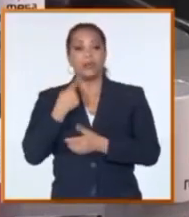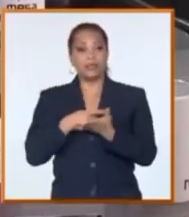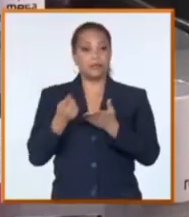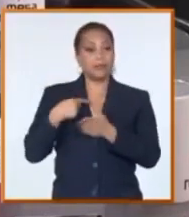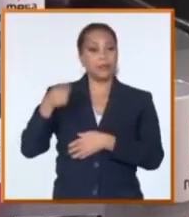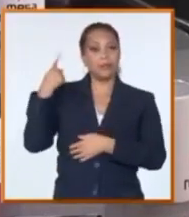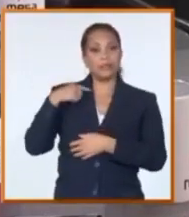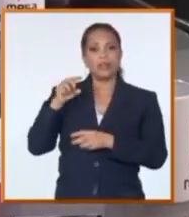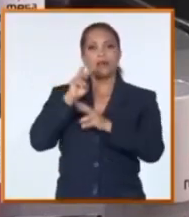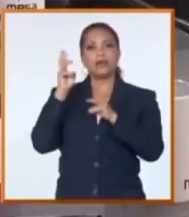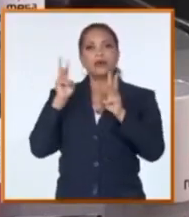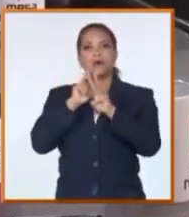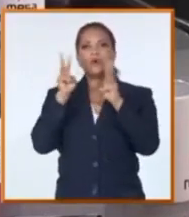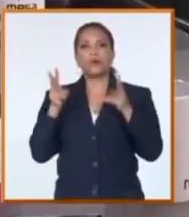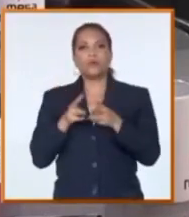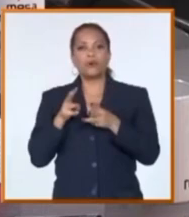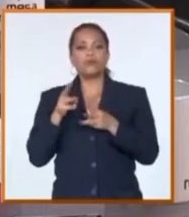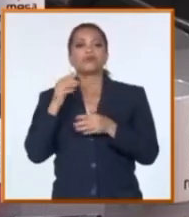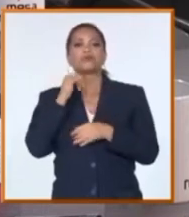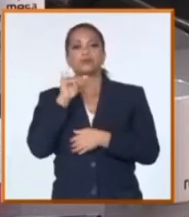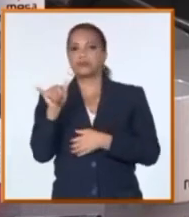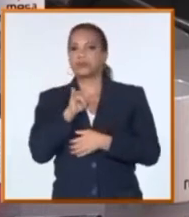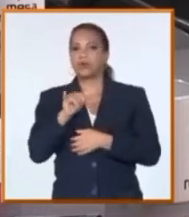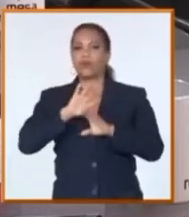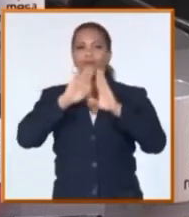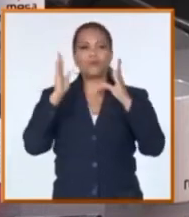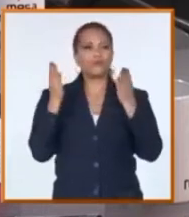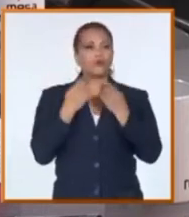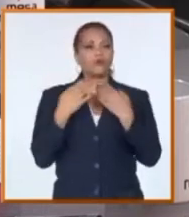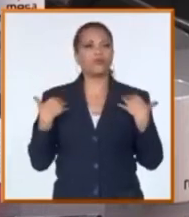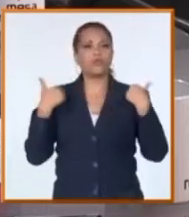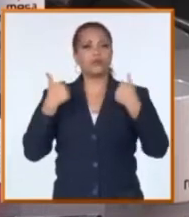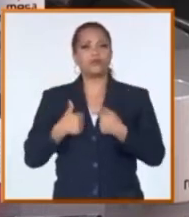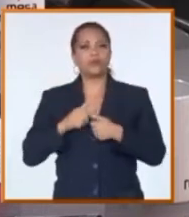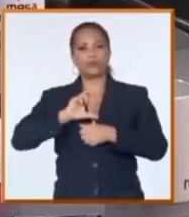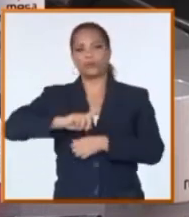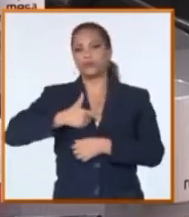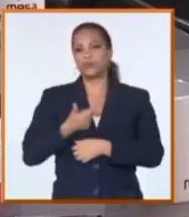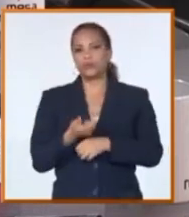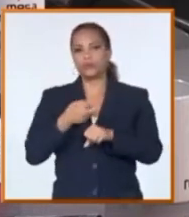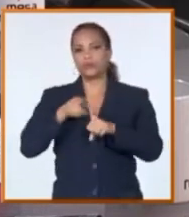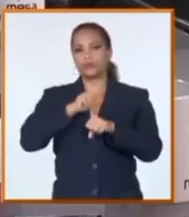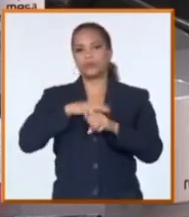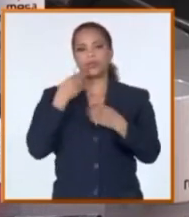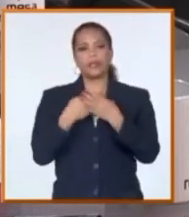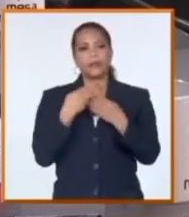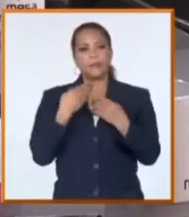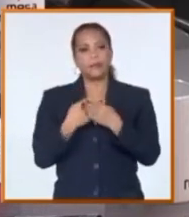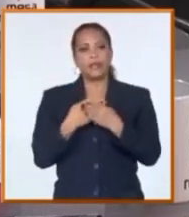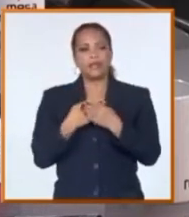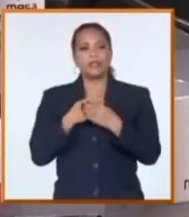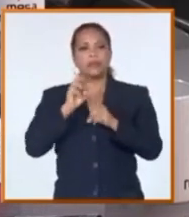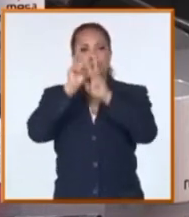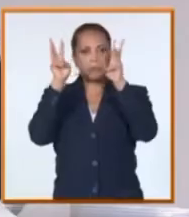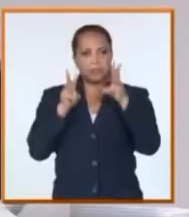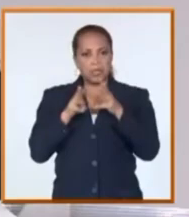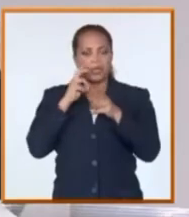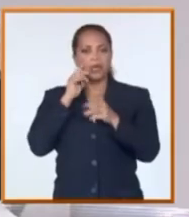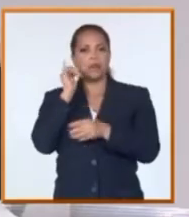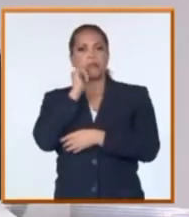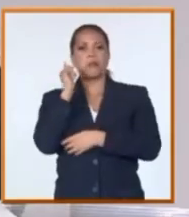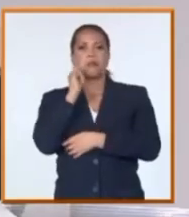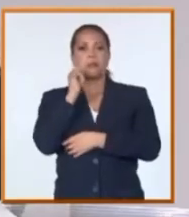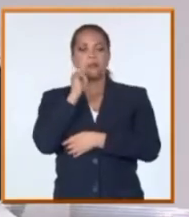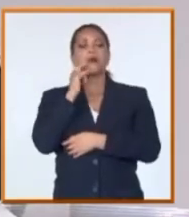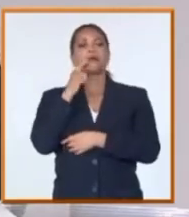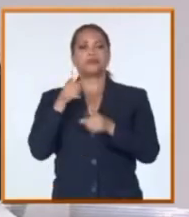un encuentro virtual con todos los directores de cultura de los territorios, con representaciones de las empresas, representaciones de las entidades bancarias, y lo